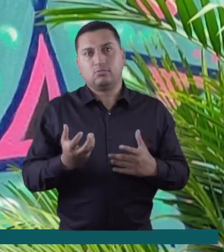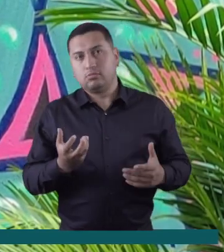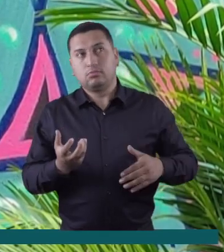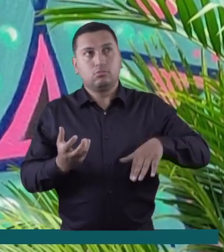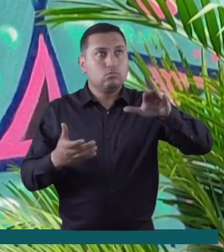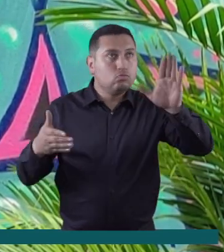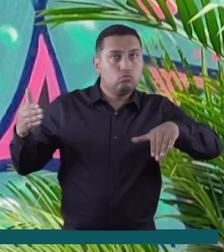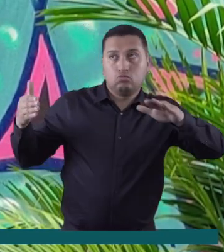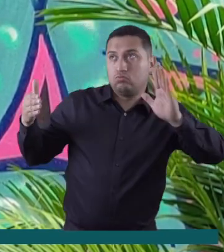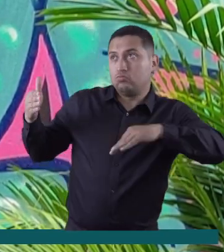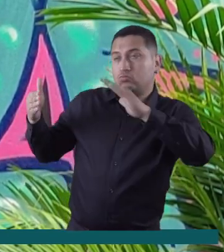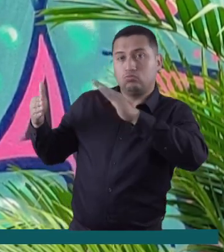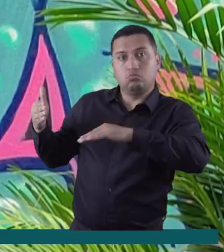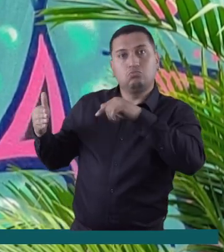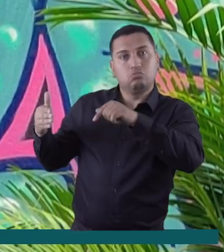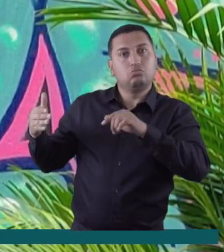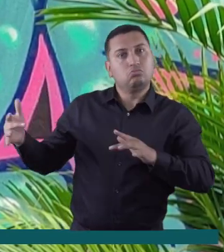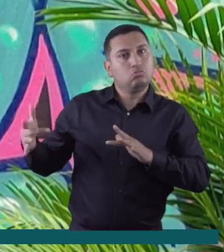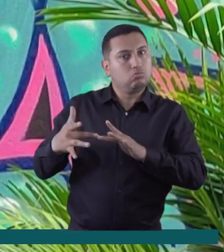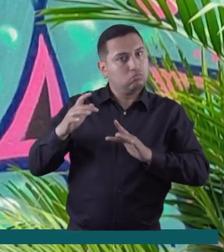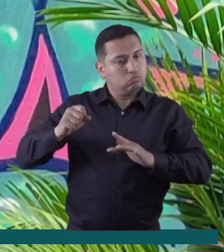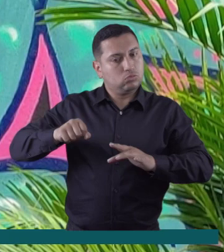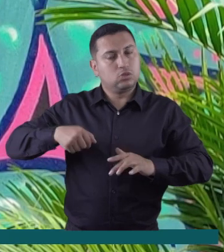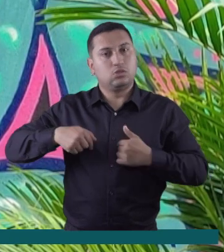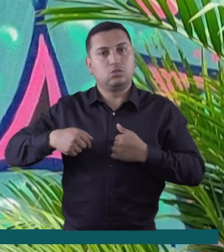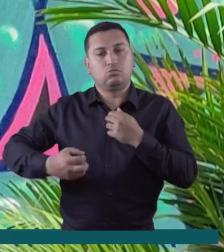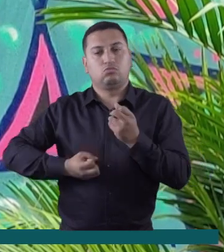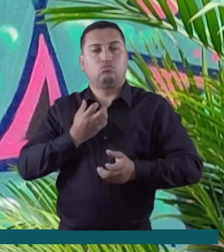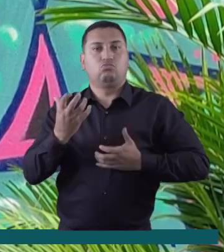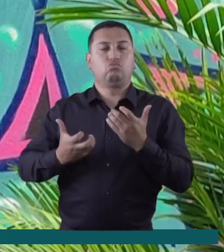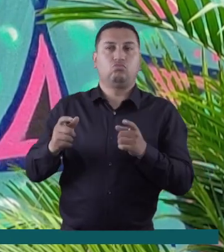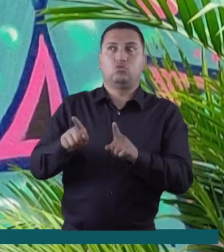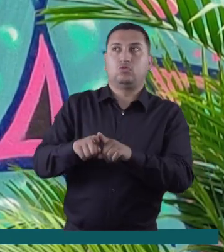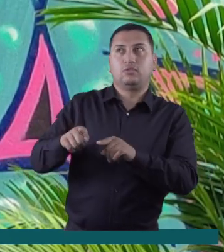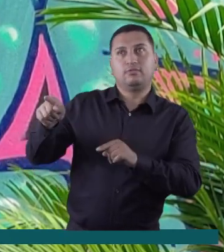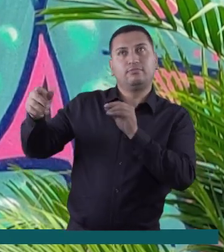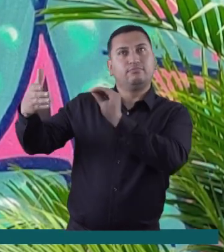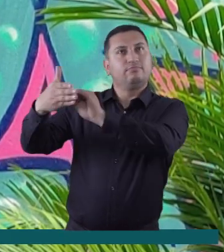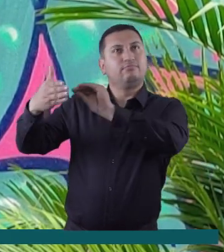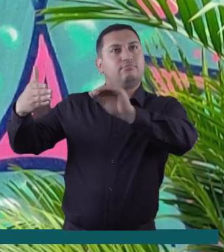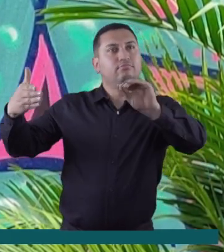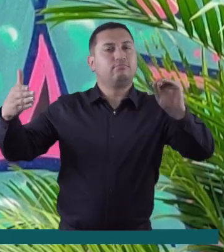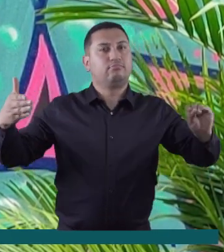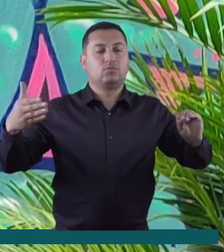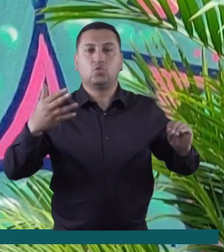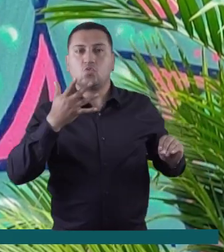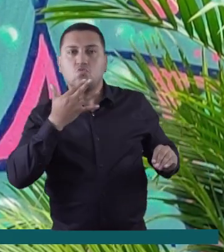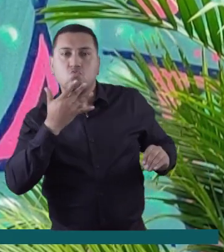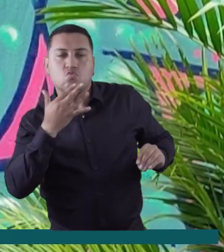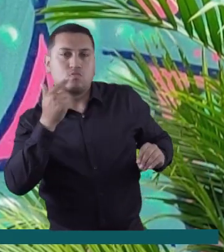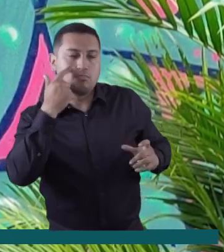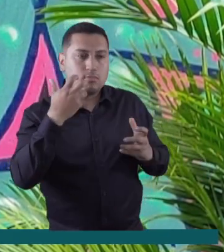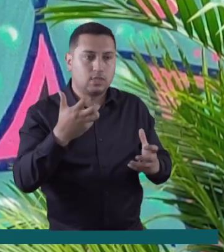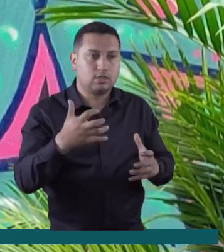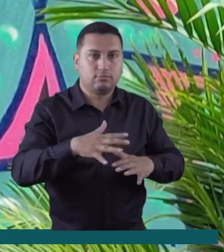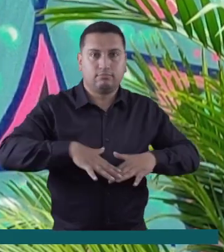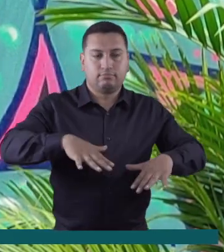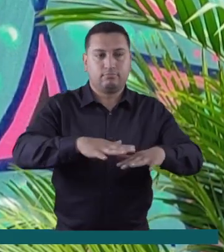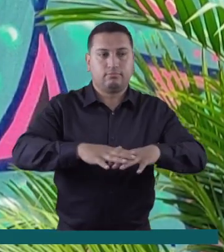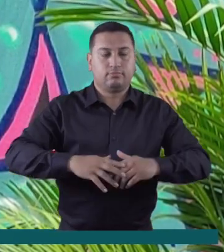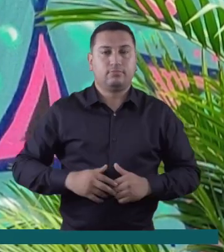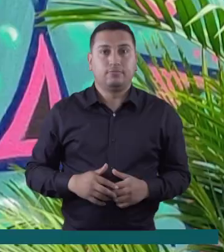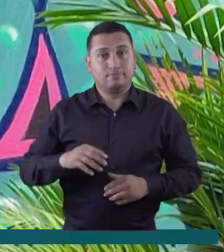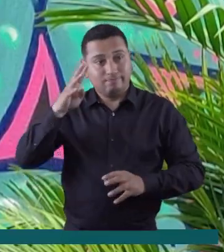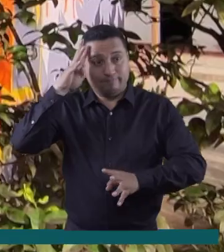en este territorio encuentran en los muros y fachadas un espacio adecuado para expresar sus ideas y para contar las historias con colores